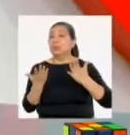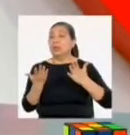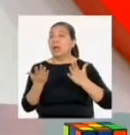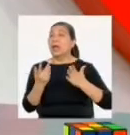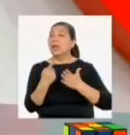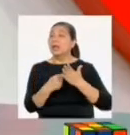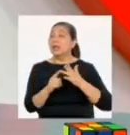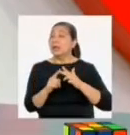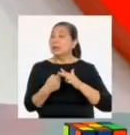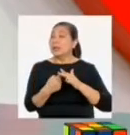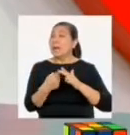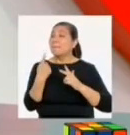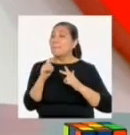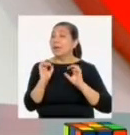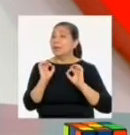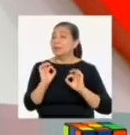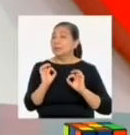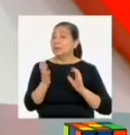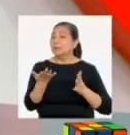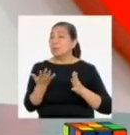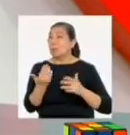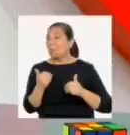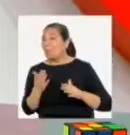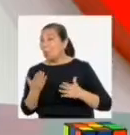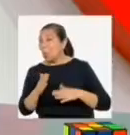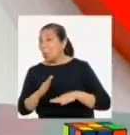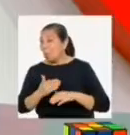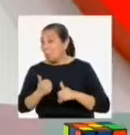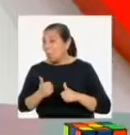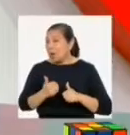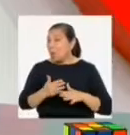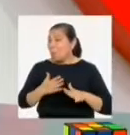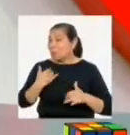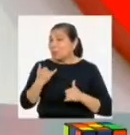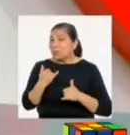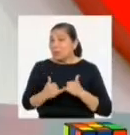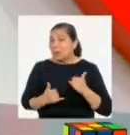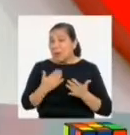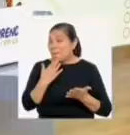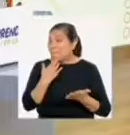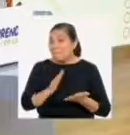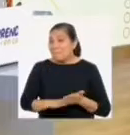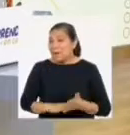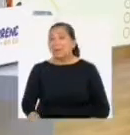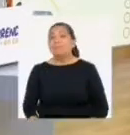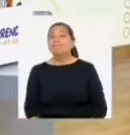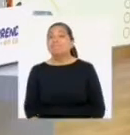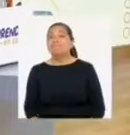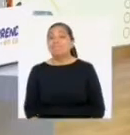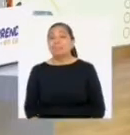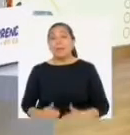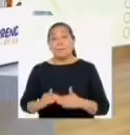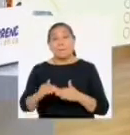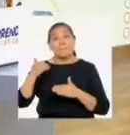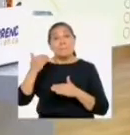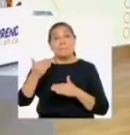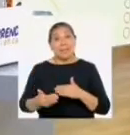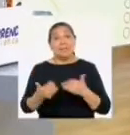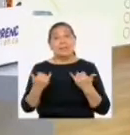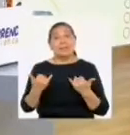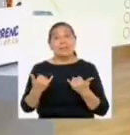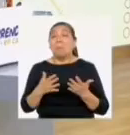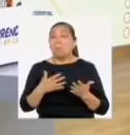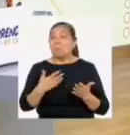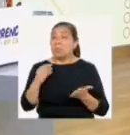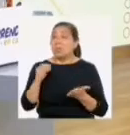y algo que inicialmente parece inocente o inofensivo puede terminar siendo dañino. Bien, más adelante en